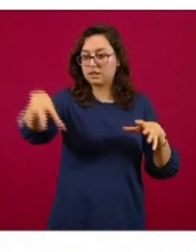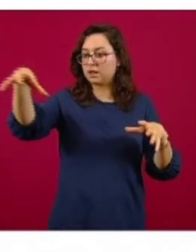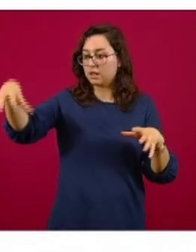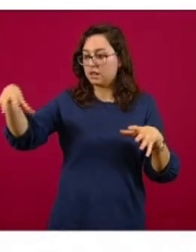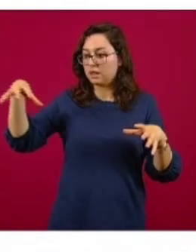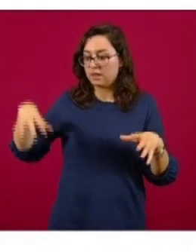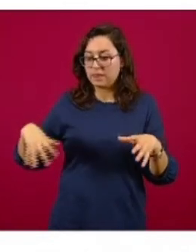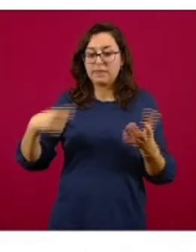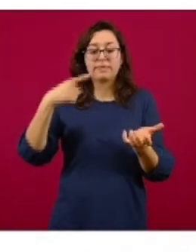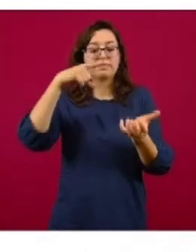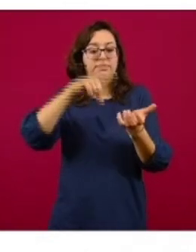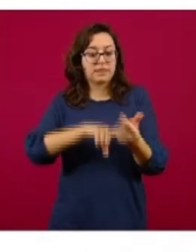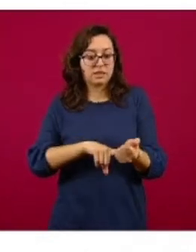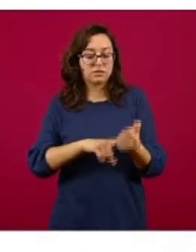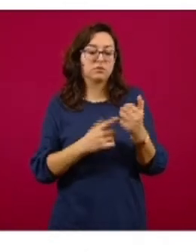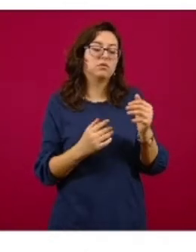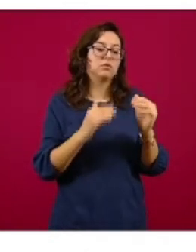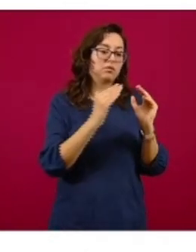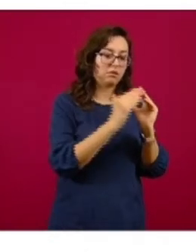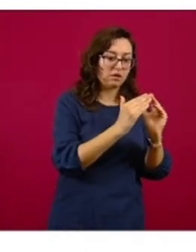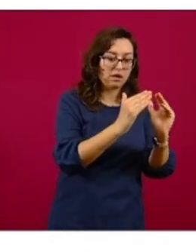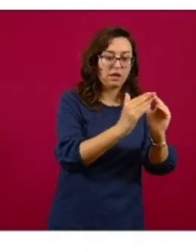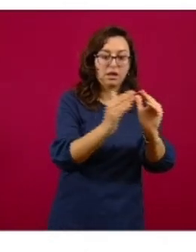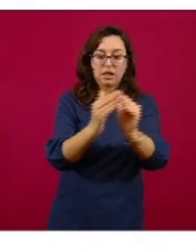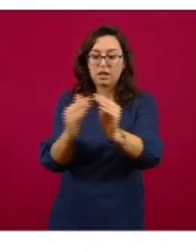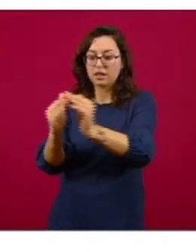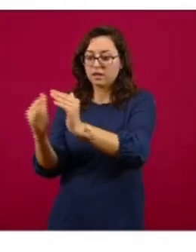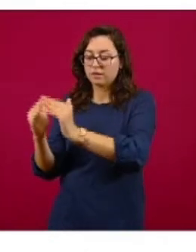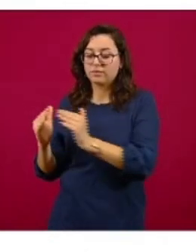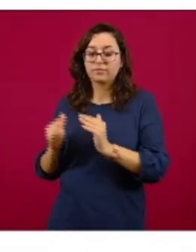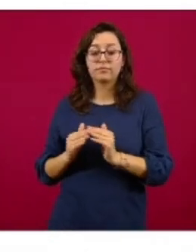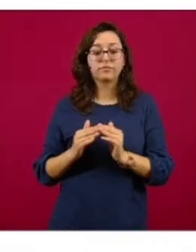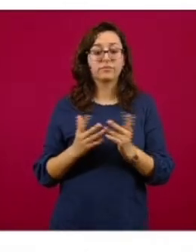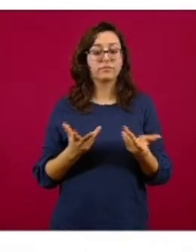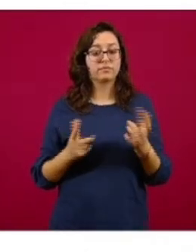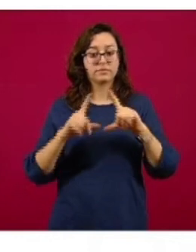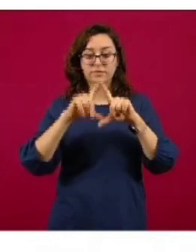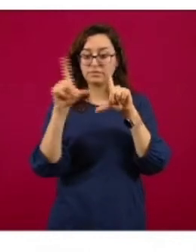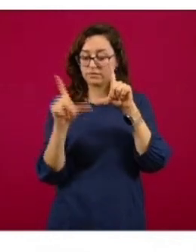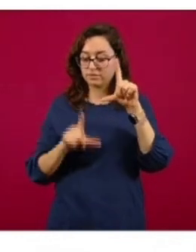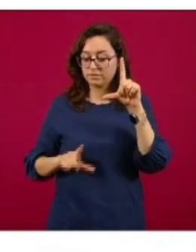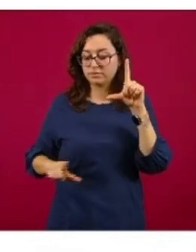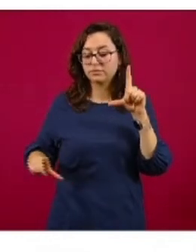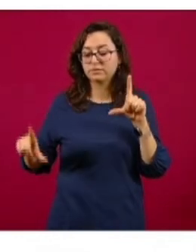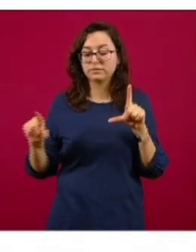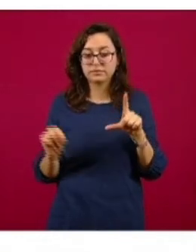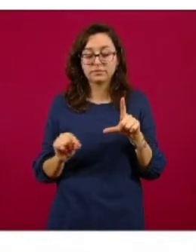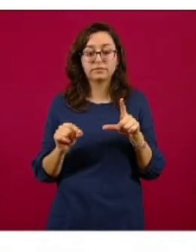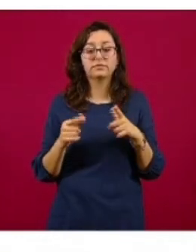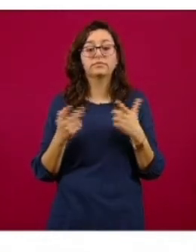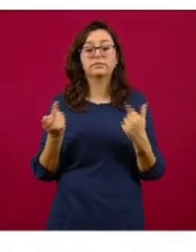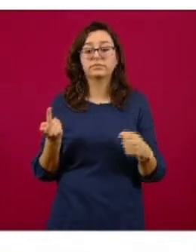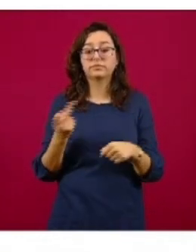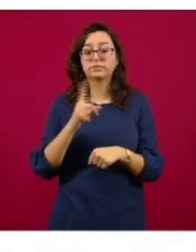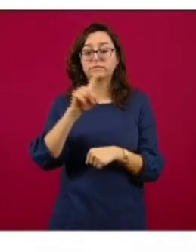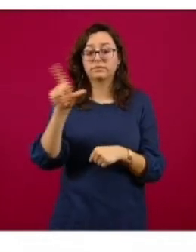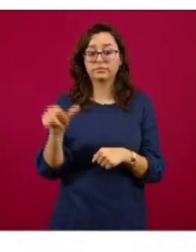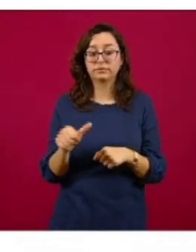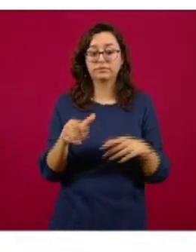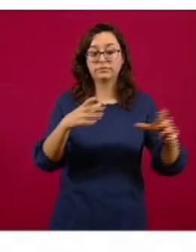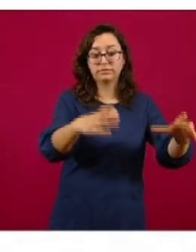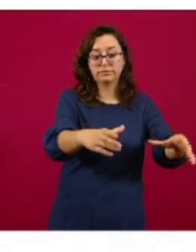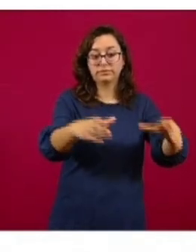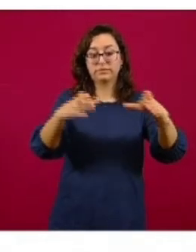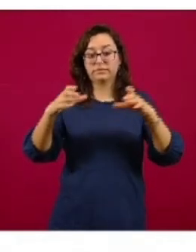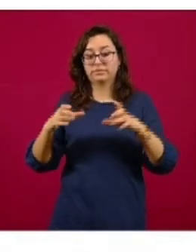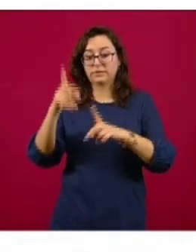interior de los conglomerados hogares de todos los habitantes del país, de modo que tenemos como resultado una